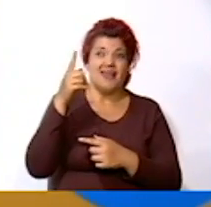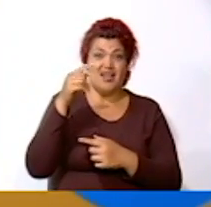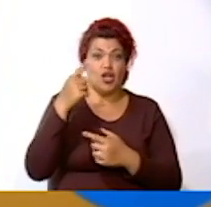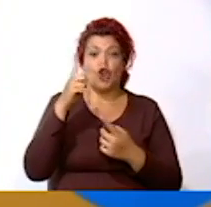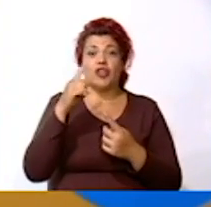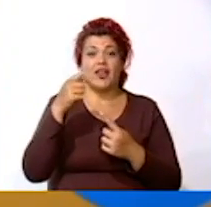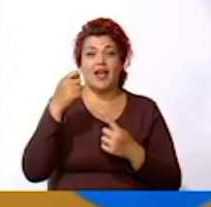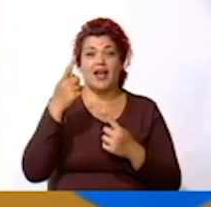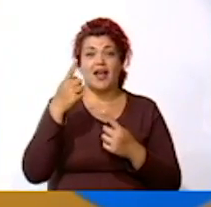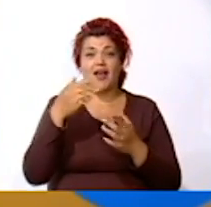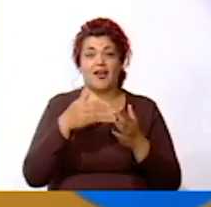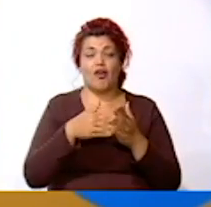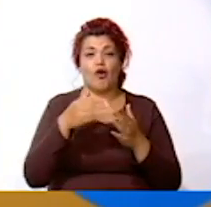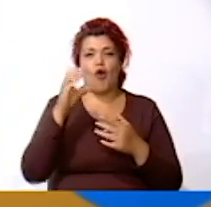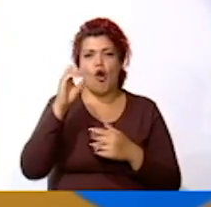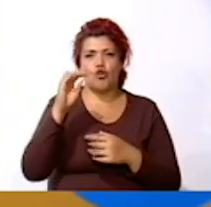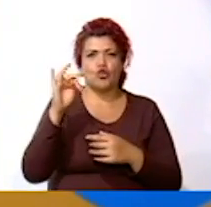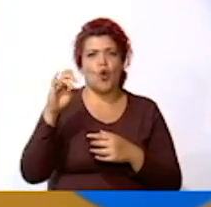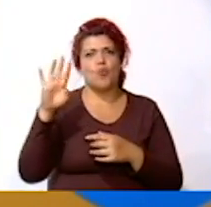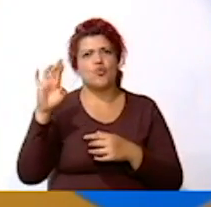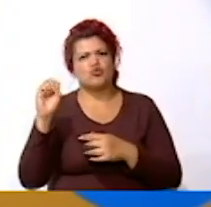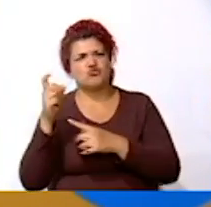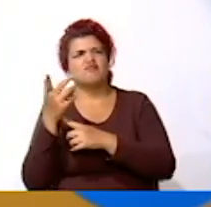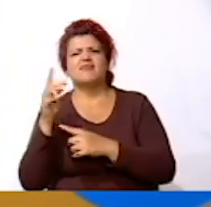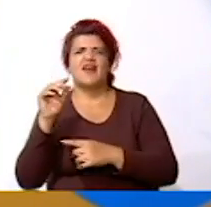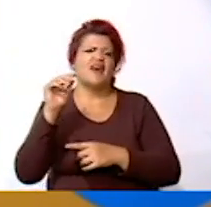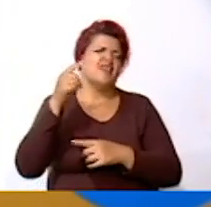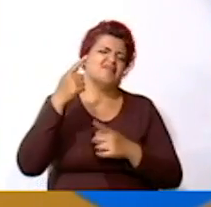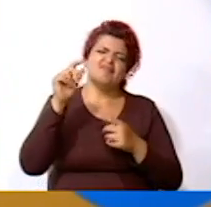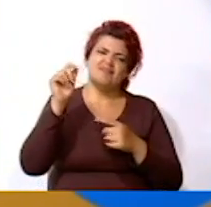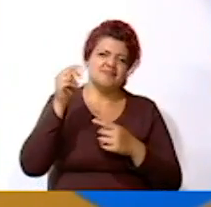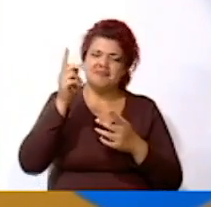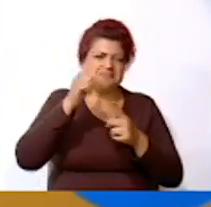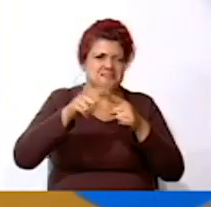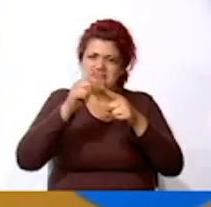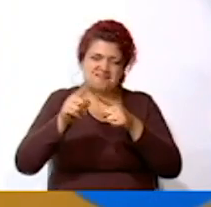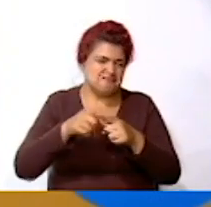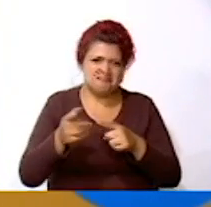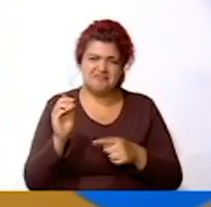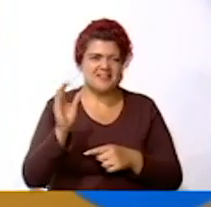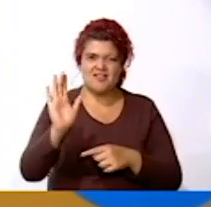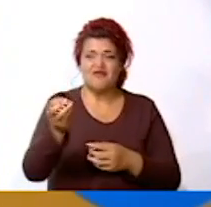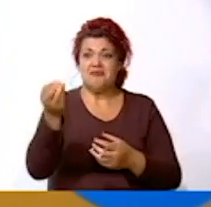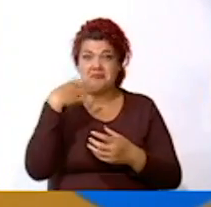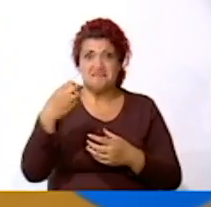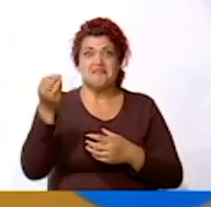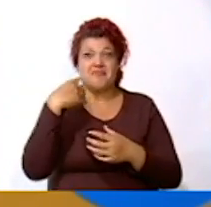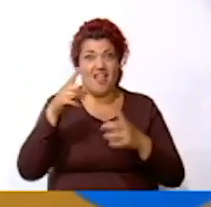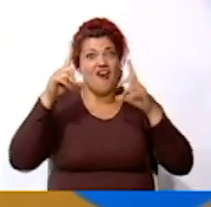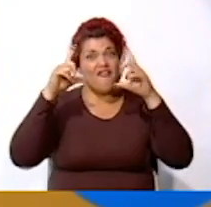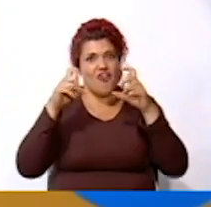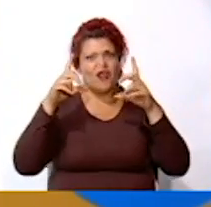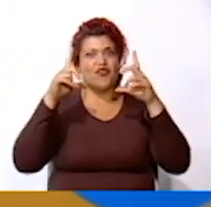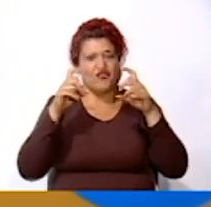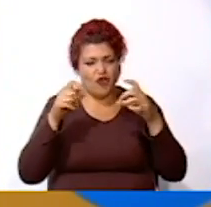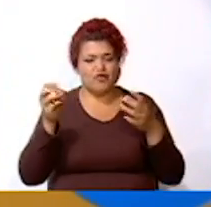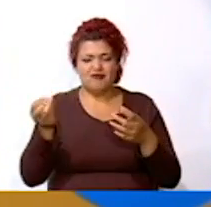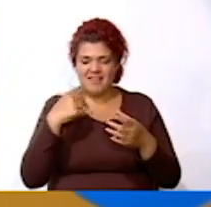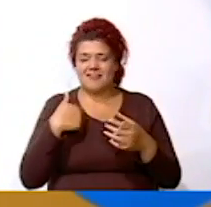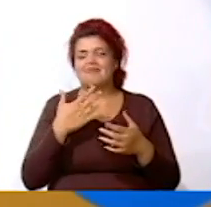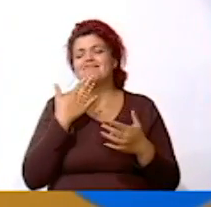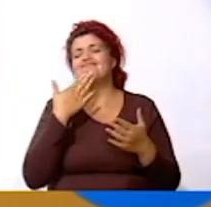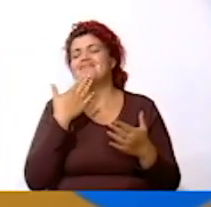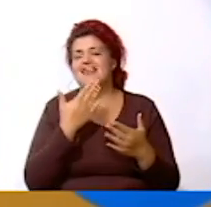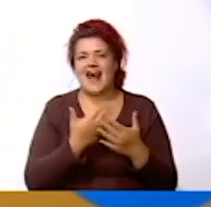Cotobrus, Alesa, Jimena, Hugo y muchos más que me han enviado sus fotografías. Les agradezco